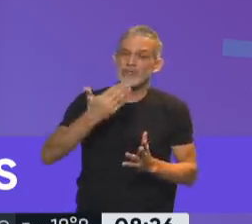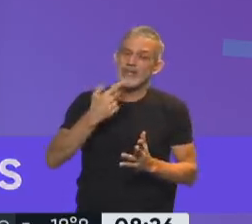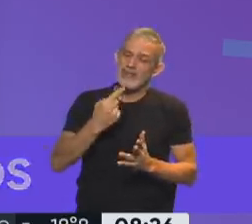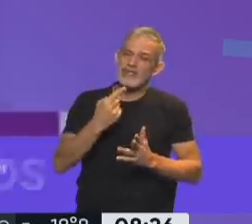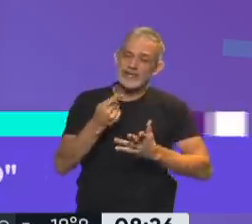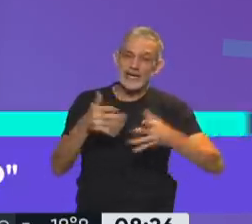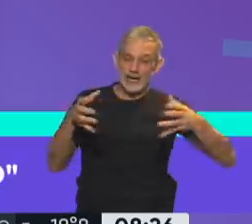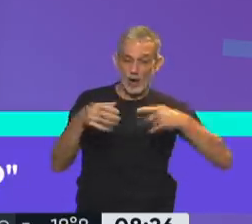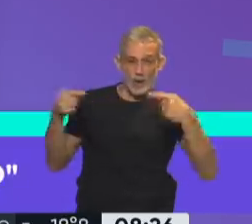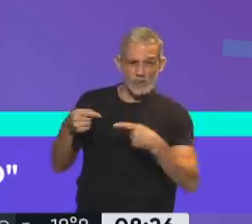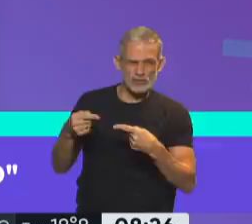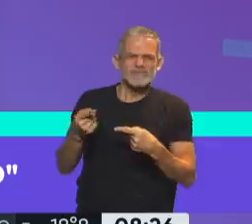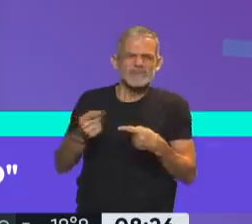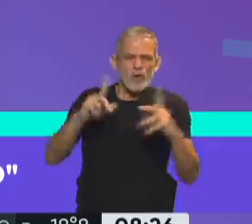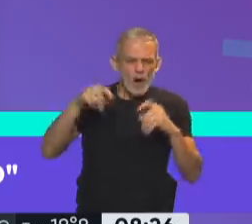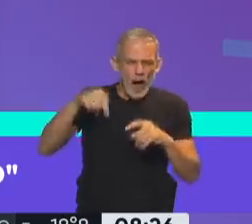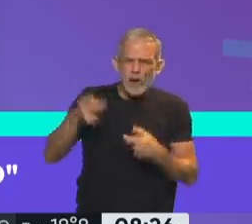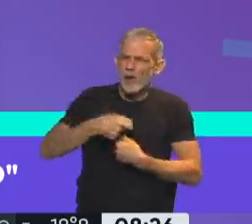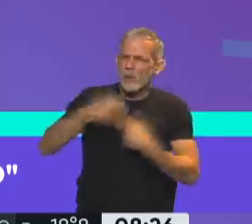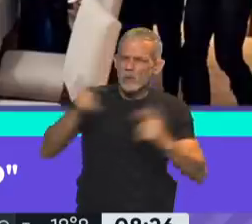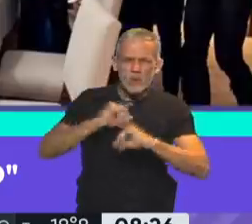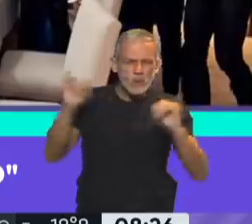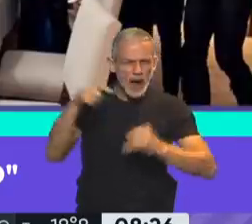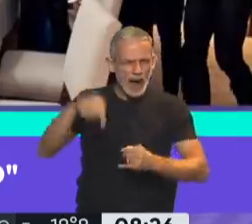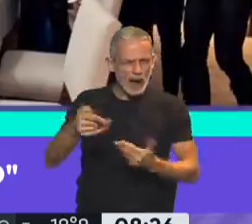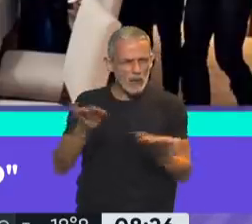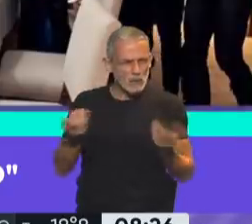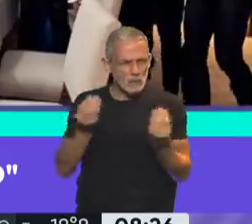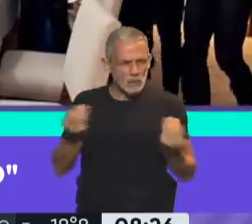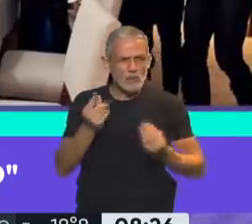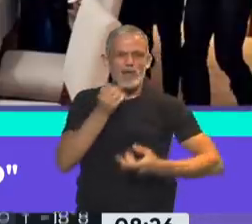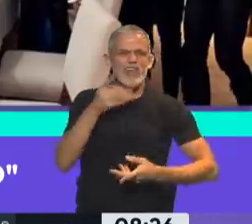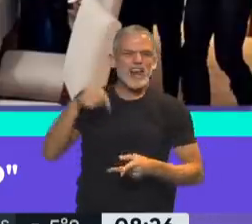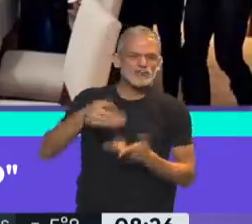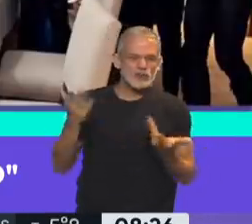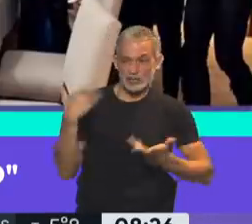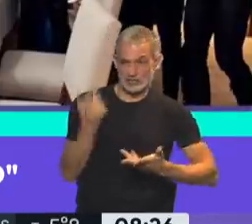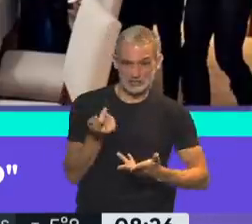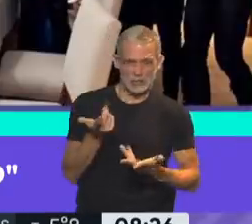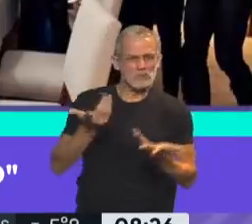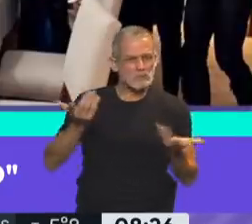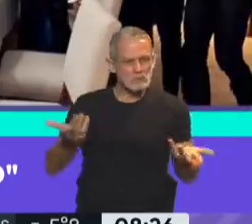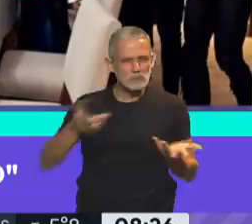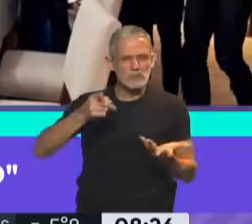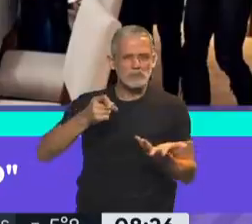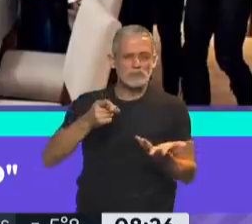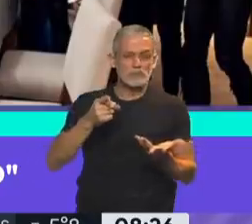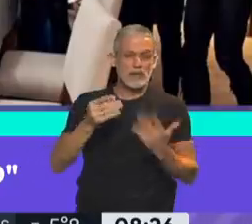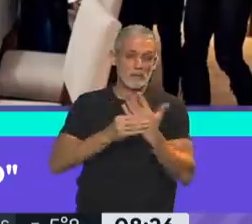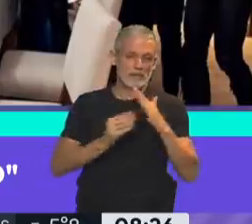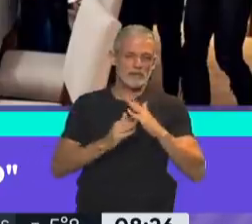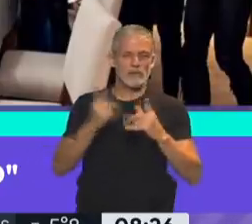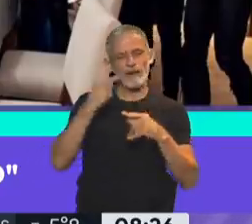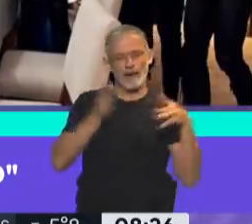de la oposición señalando que, con la difusión y con las declaraciones hechas en las últimas horas, dijo Cafiero, busca